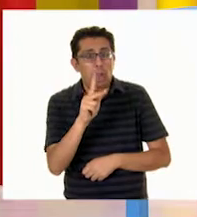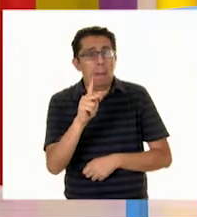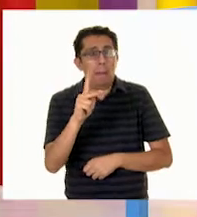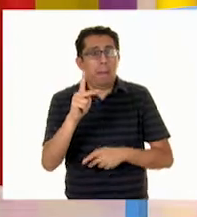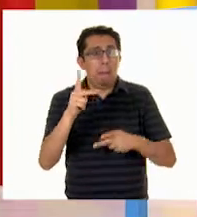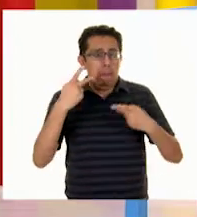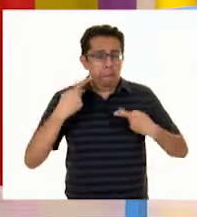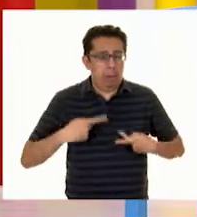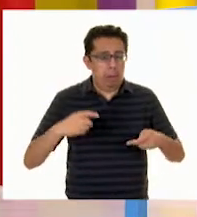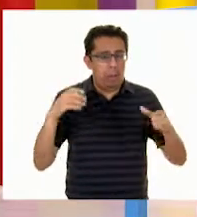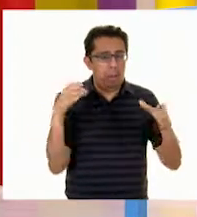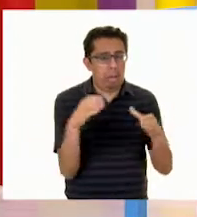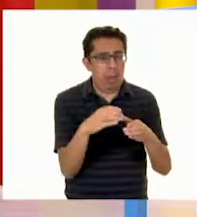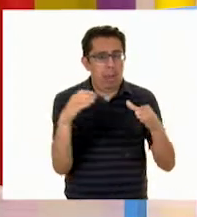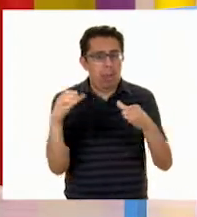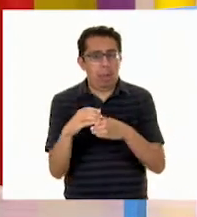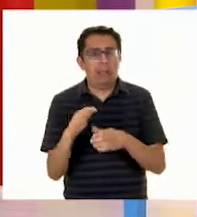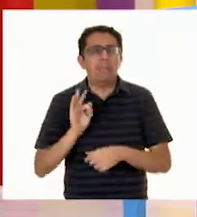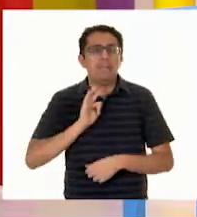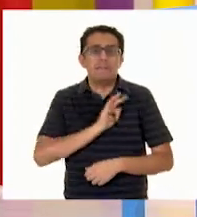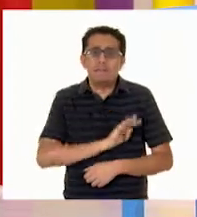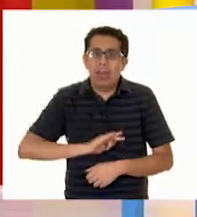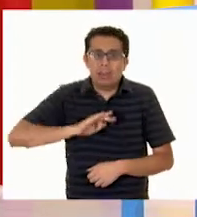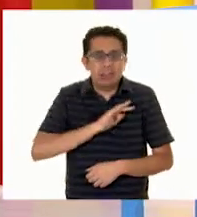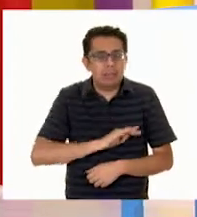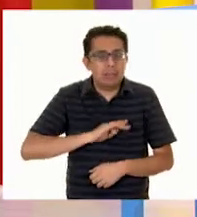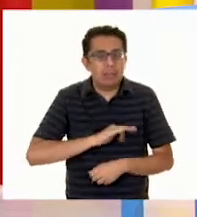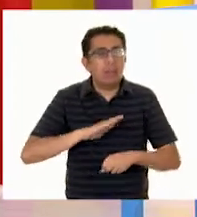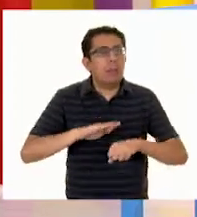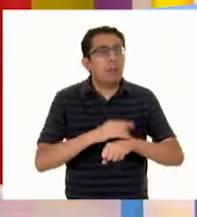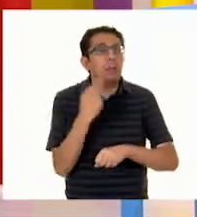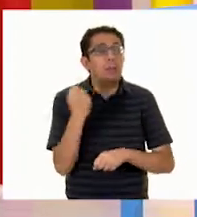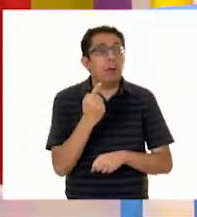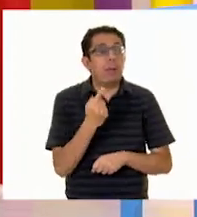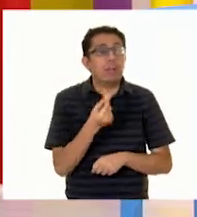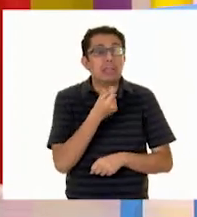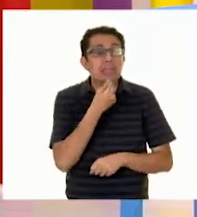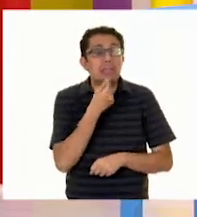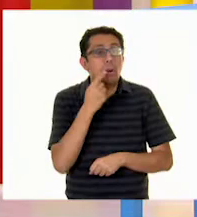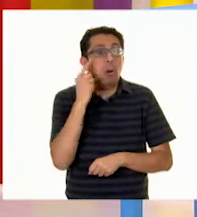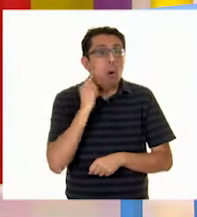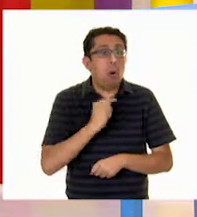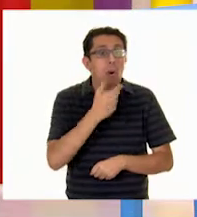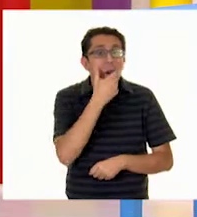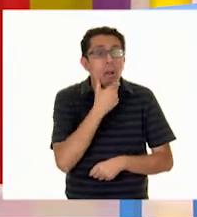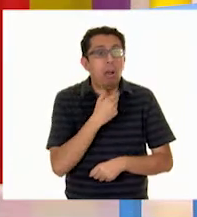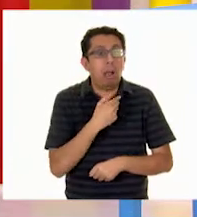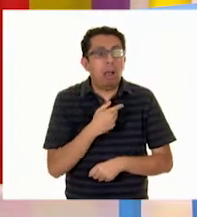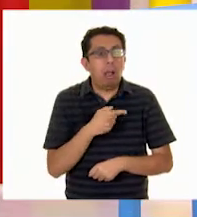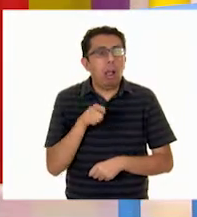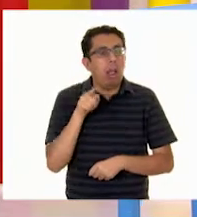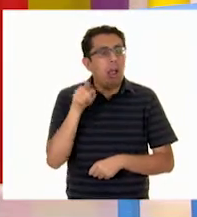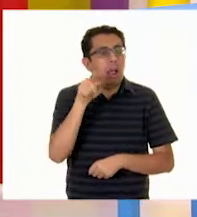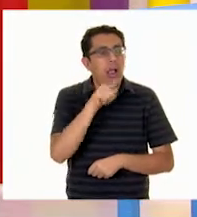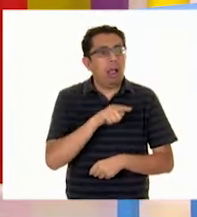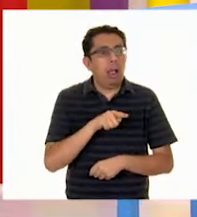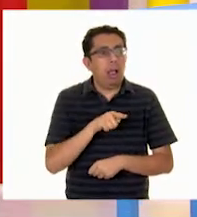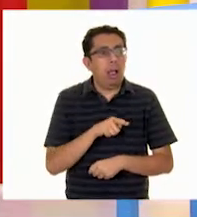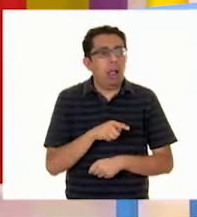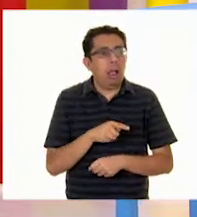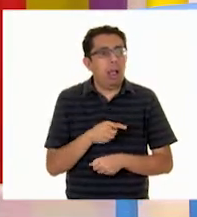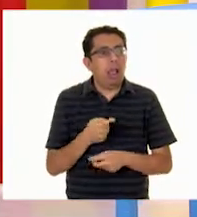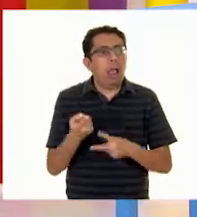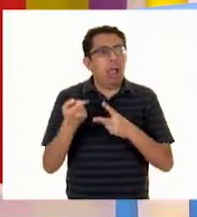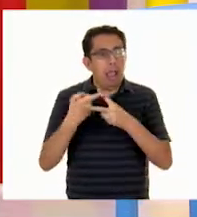De nuestro bellísimo país Muchas felicidades Porque además Las niñas Y los niños Comienzan precisamente A